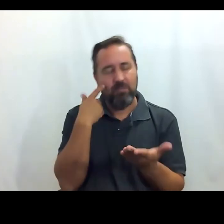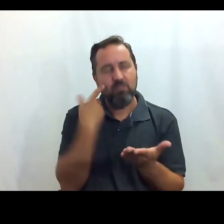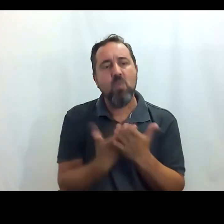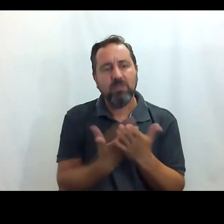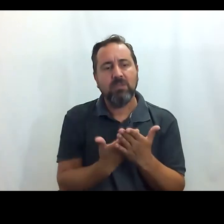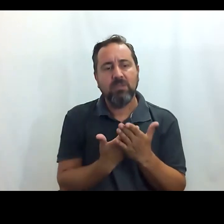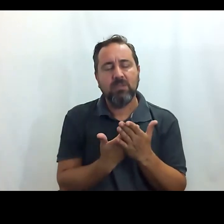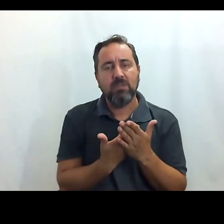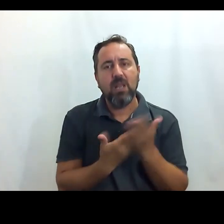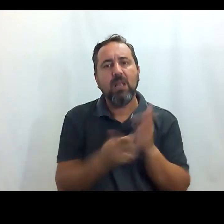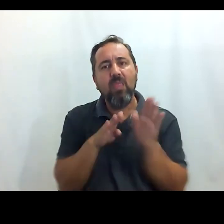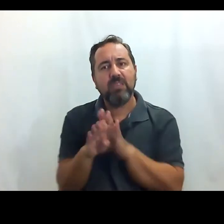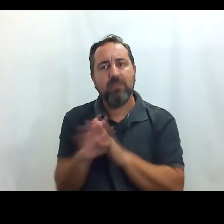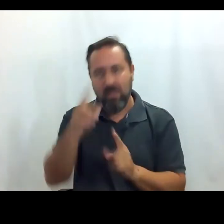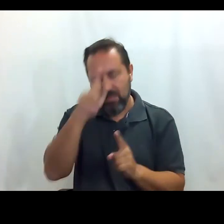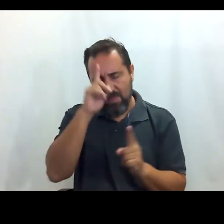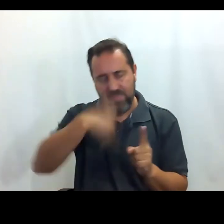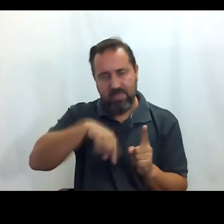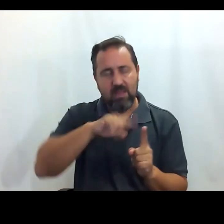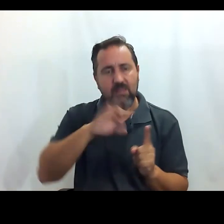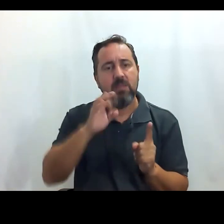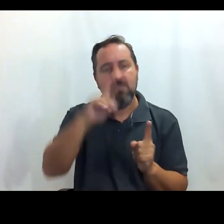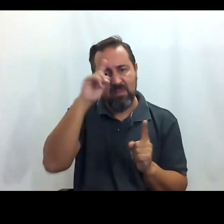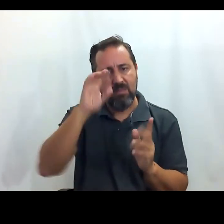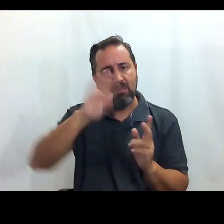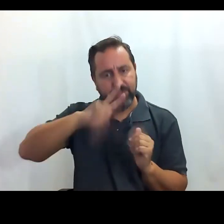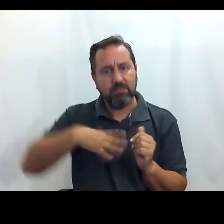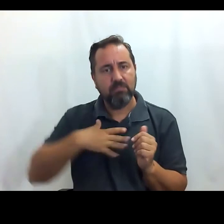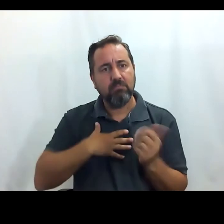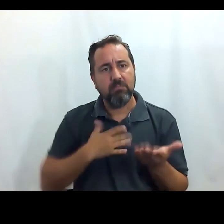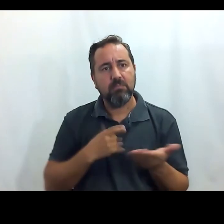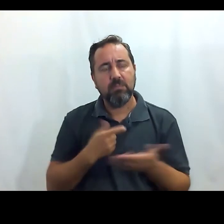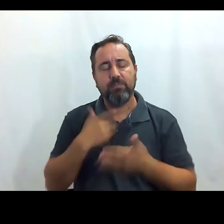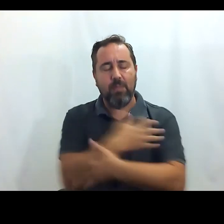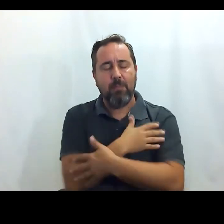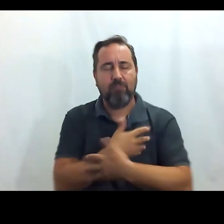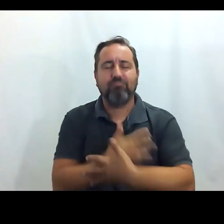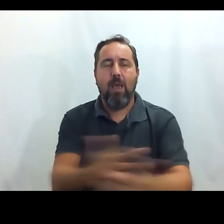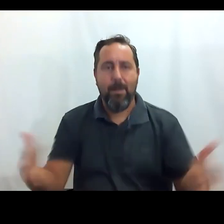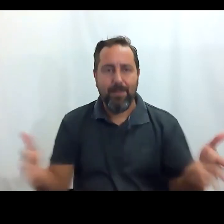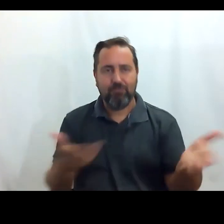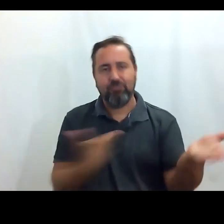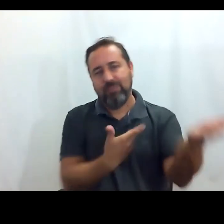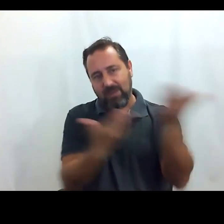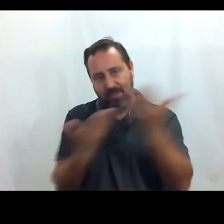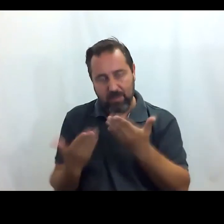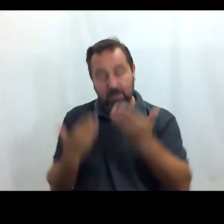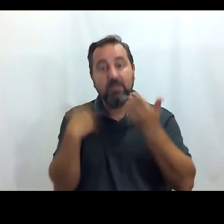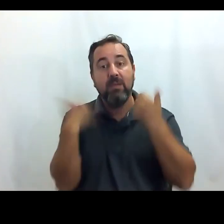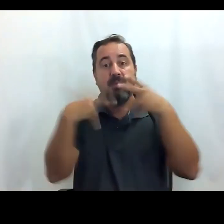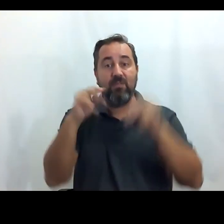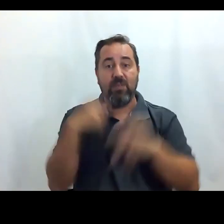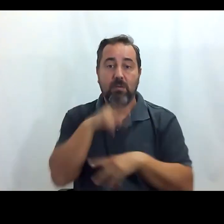accesibilidad de Madrid y que Madrid es una ciudad que os recibe con los brazos abiertos así que ya finalizo aquí mi